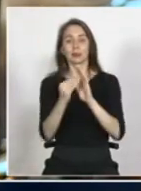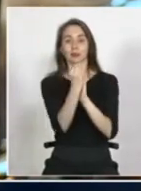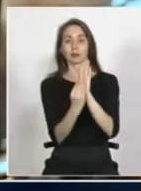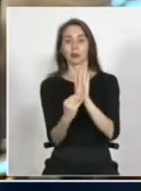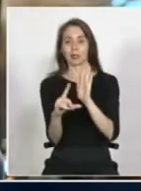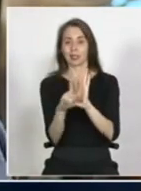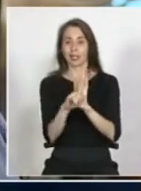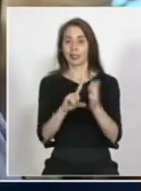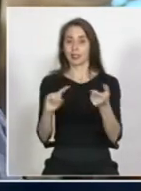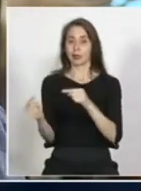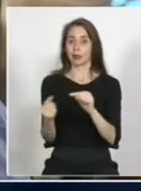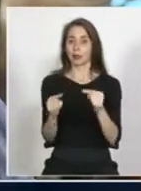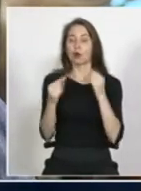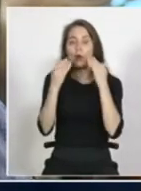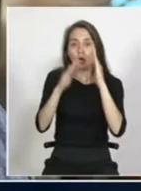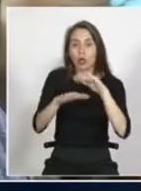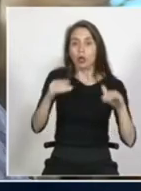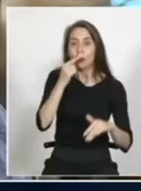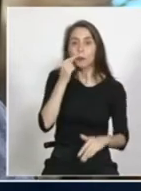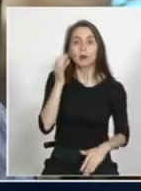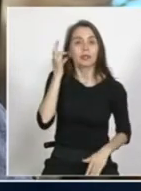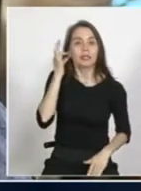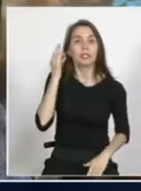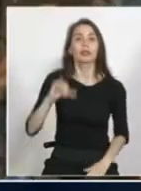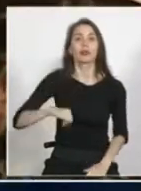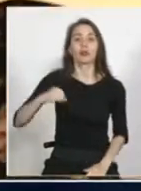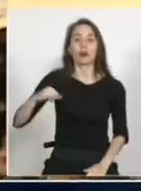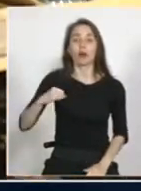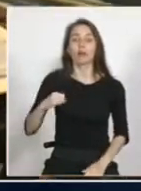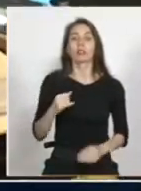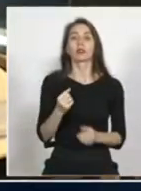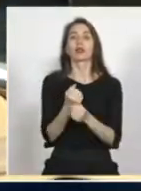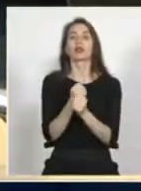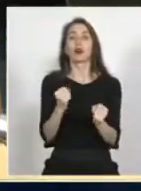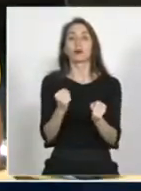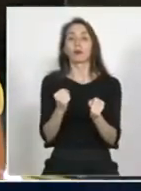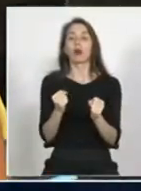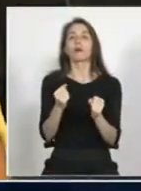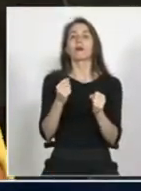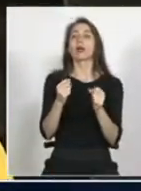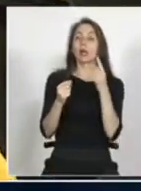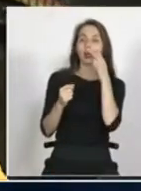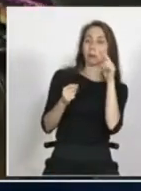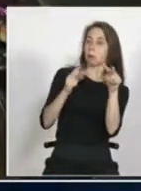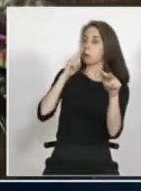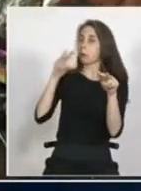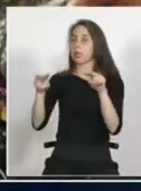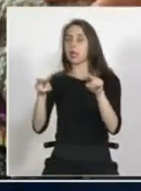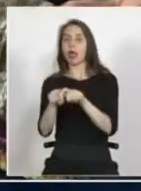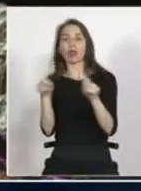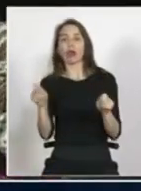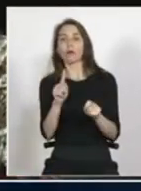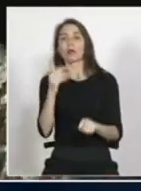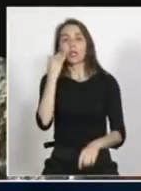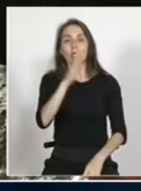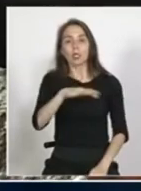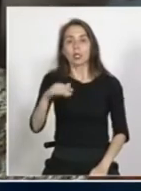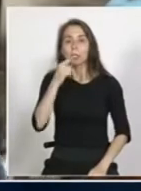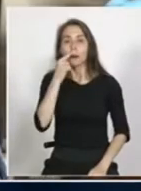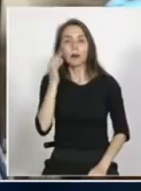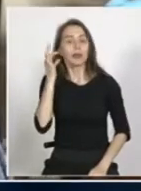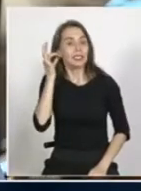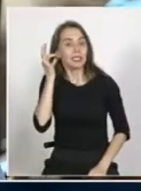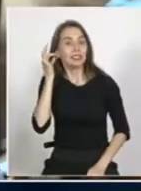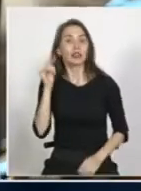discutiendo, con los niños, niñas y adolescentes no podemos tener una doble mirada. Tenemos que decir, cuando hay niños y niñas en este